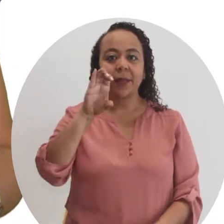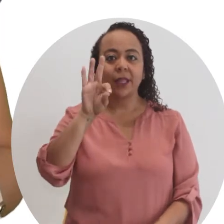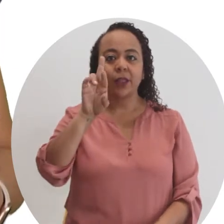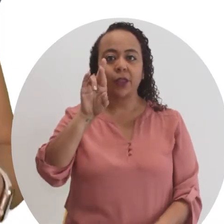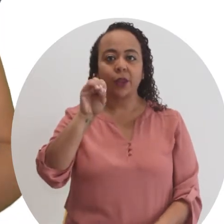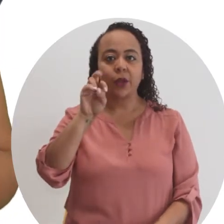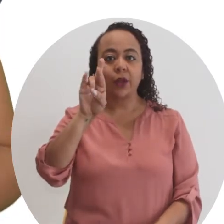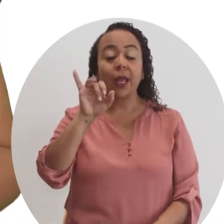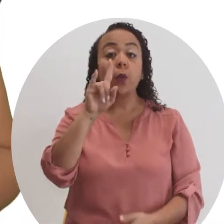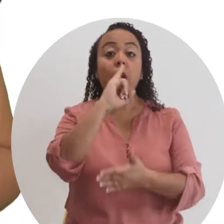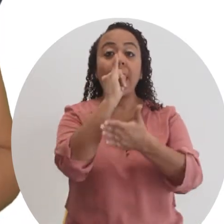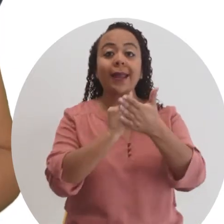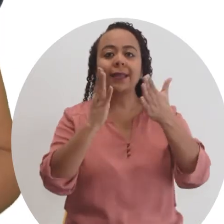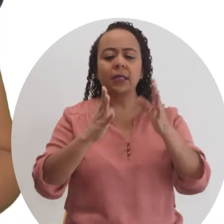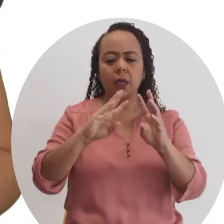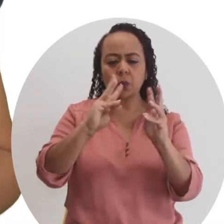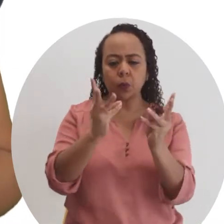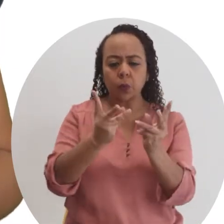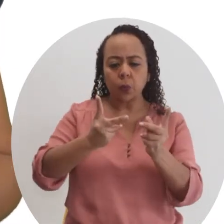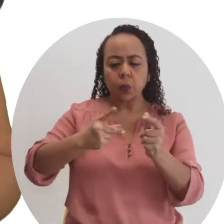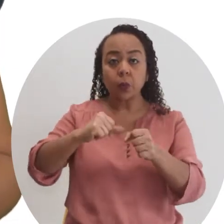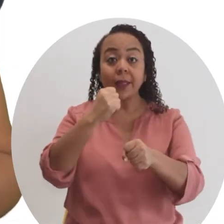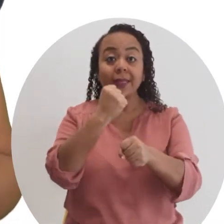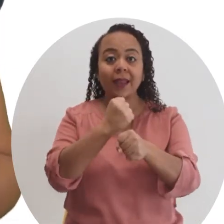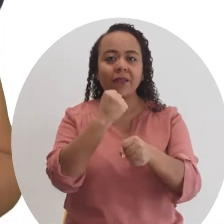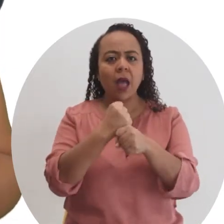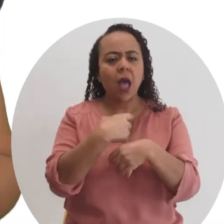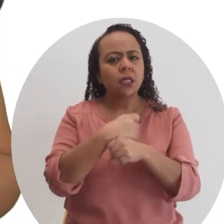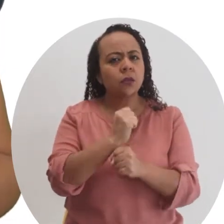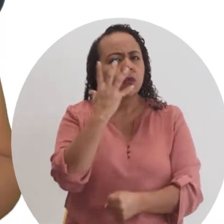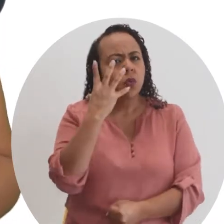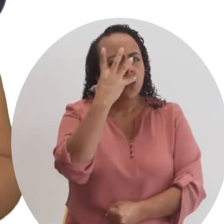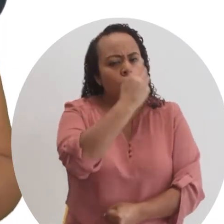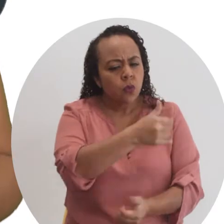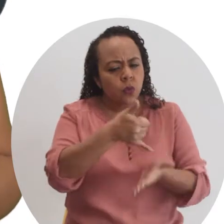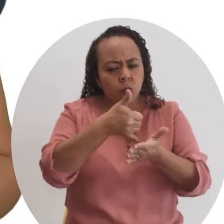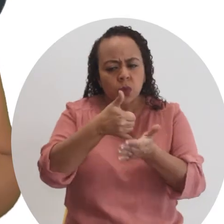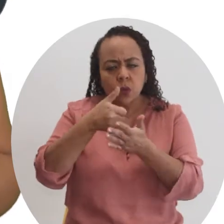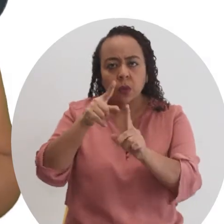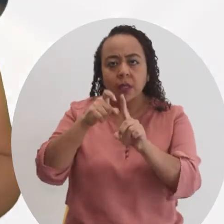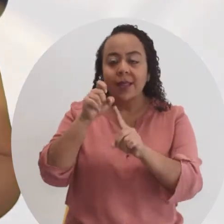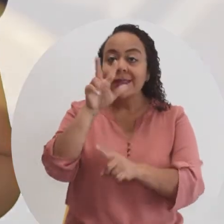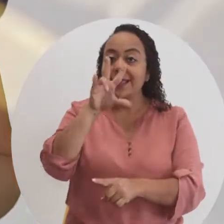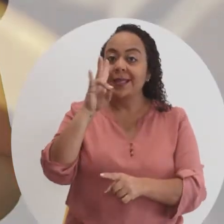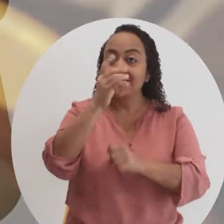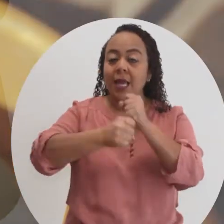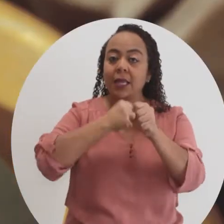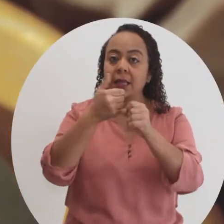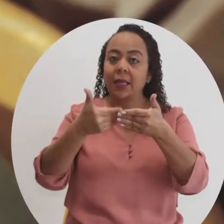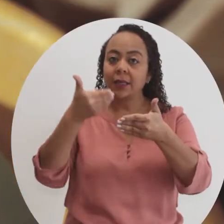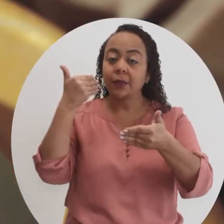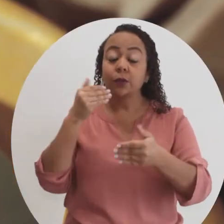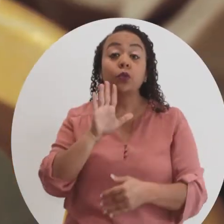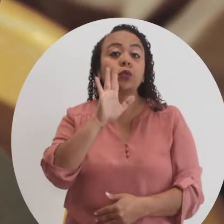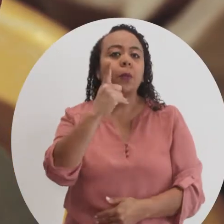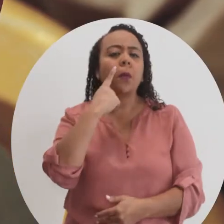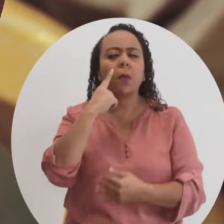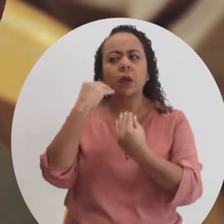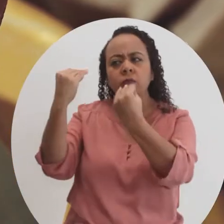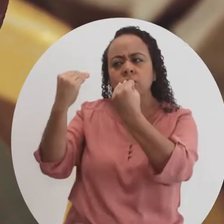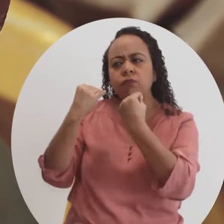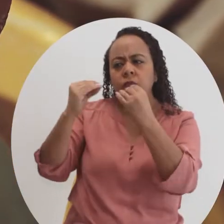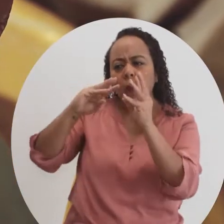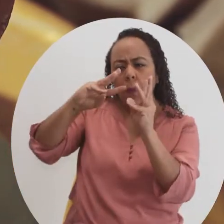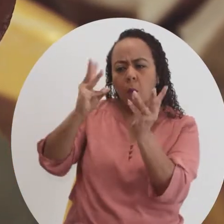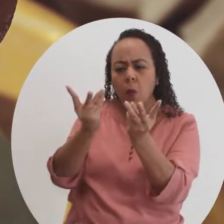Victoria es una artesana de barro que trabaja haciendo hermosas piezas desde hace 37 años, cuando su papá